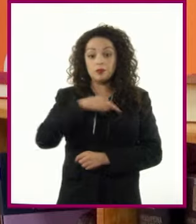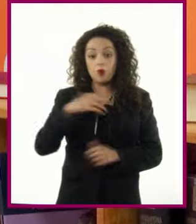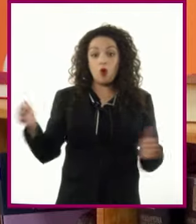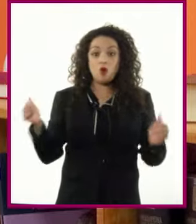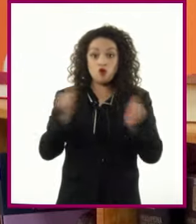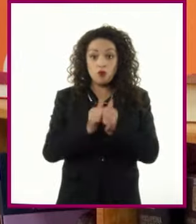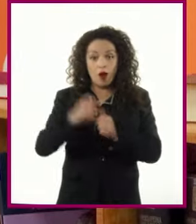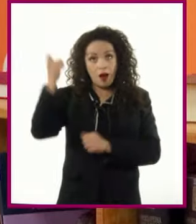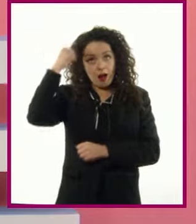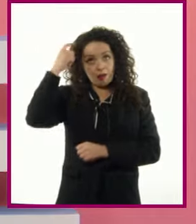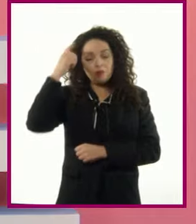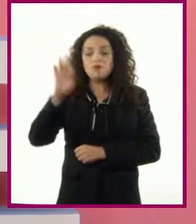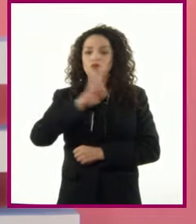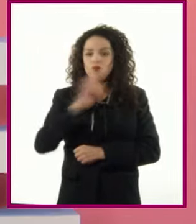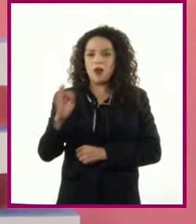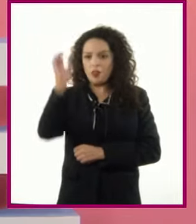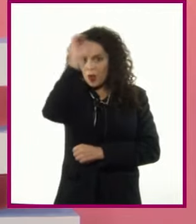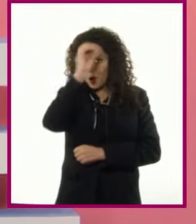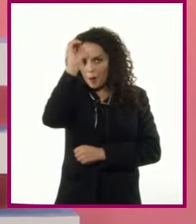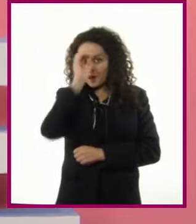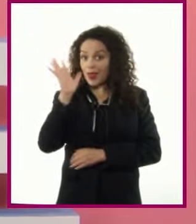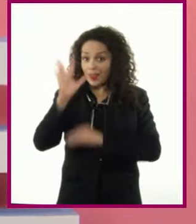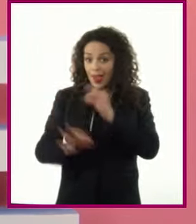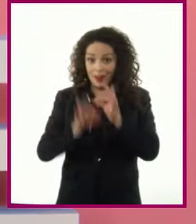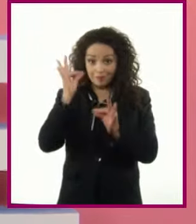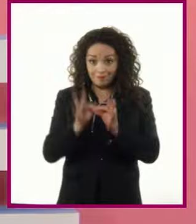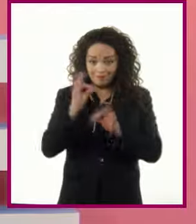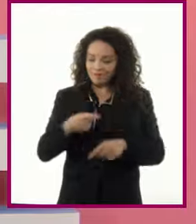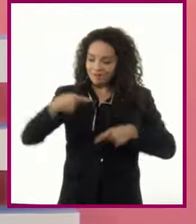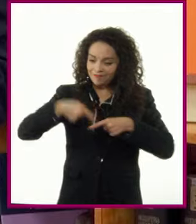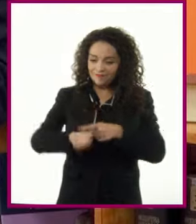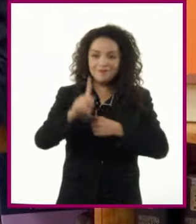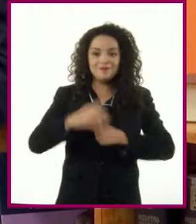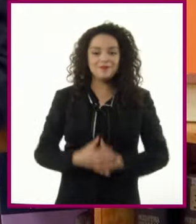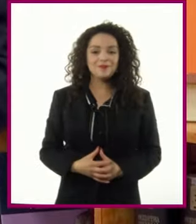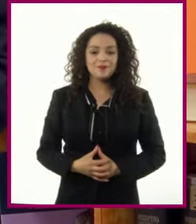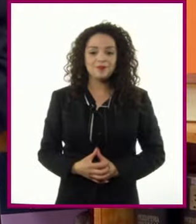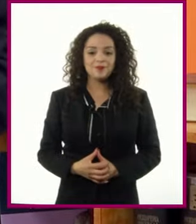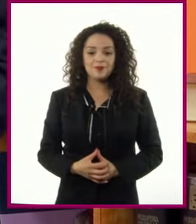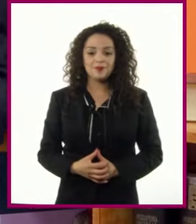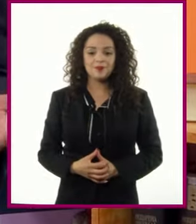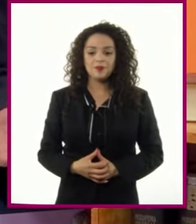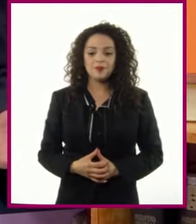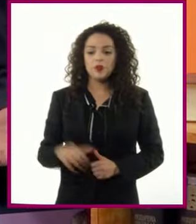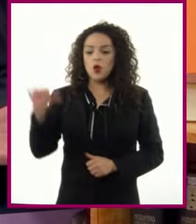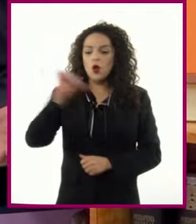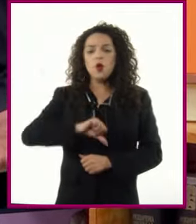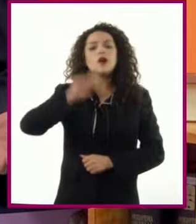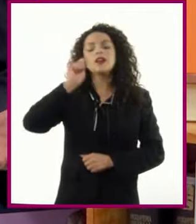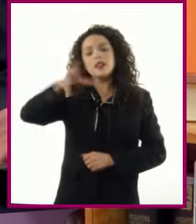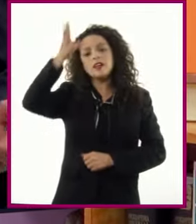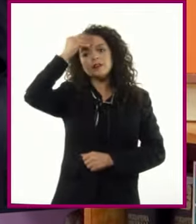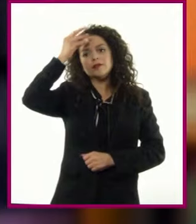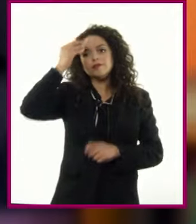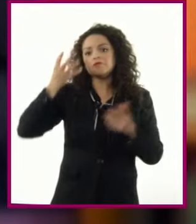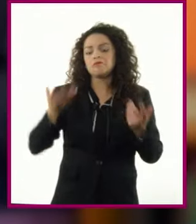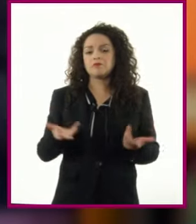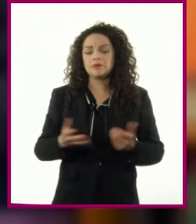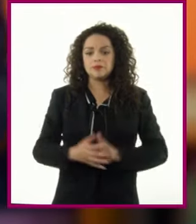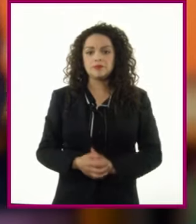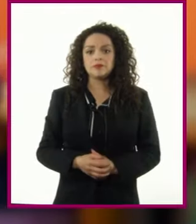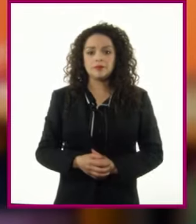¿Listas y listos? Muy bien, ¡iniciemos! El aprendizaje esperado de esta sesión es